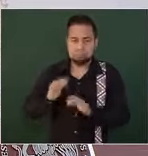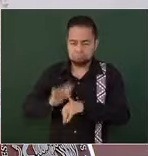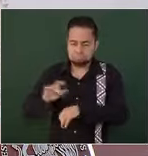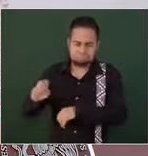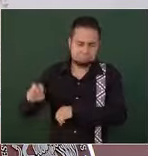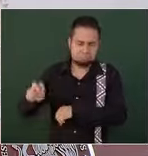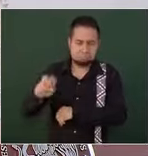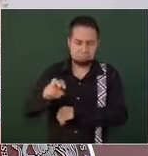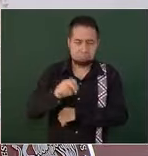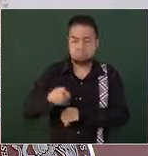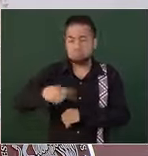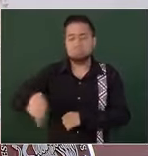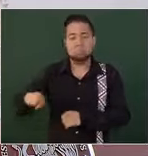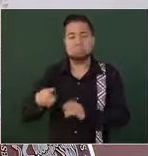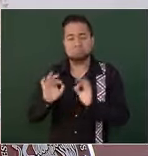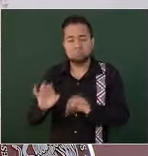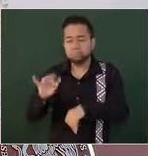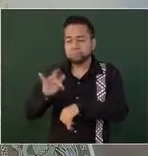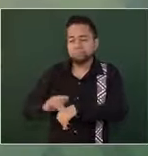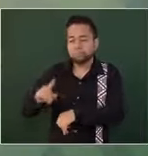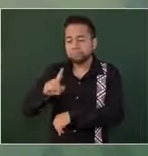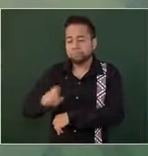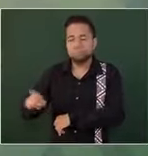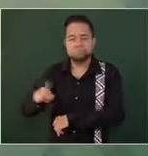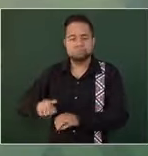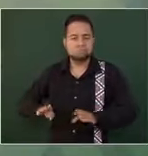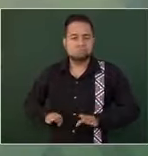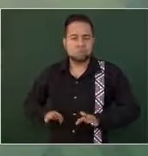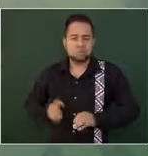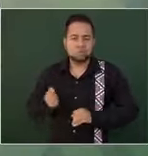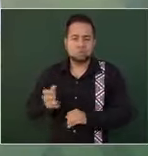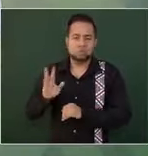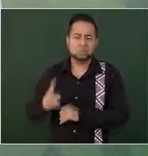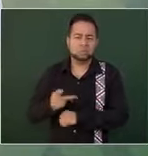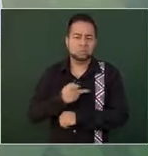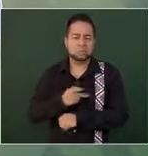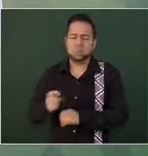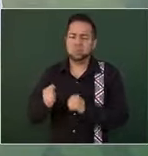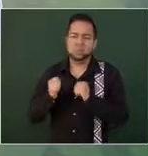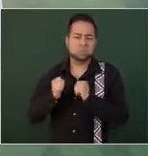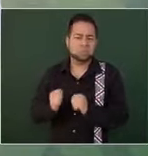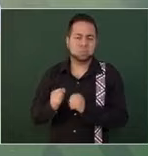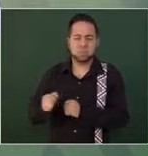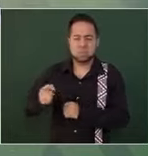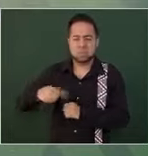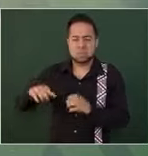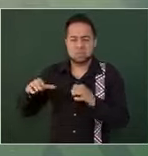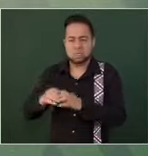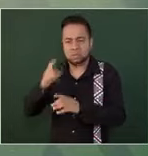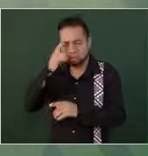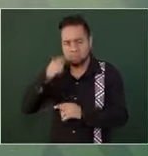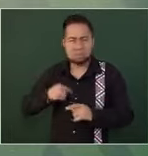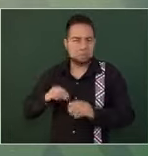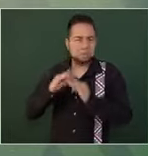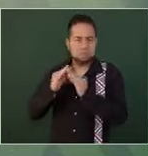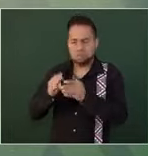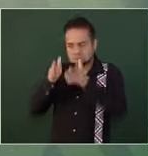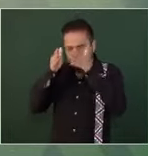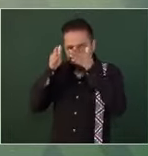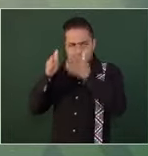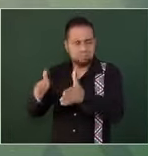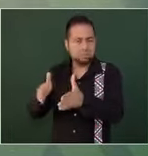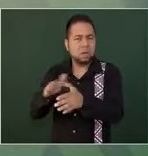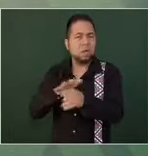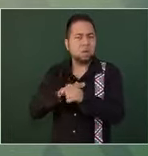100 en situación de pobreza y pobreza extrema, que forman parte de nuestra estrategia focalizada